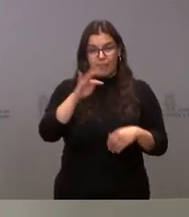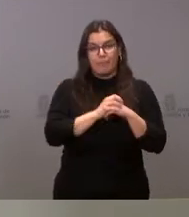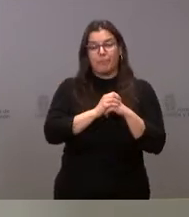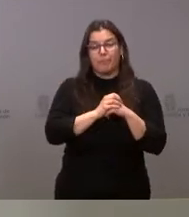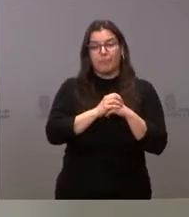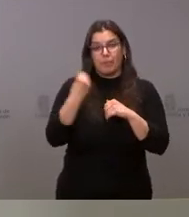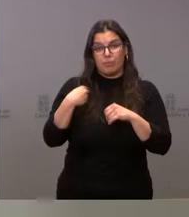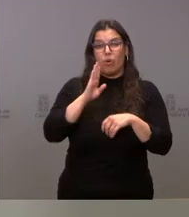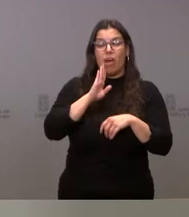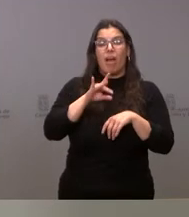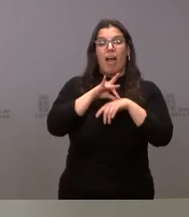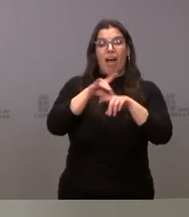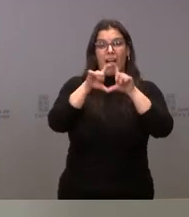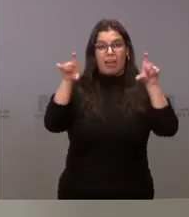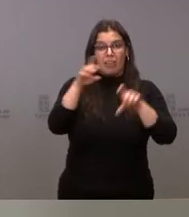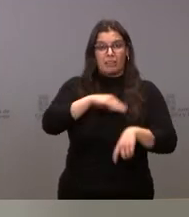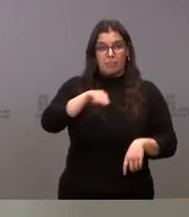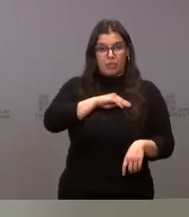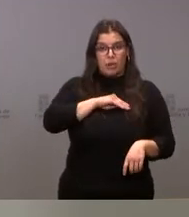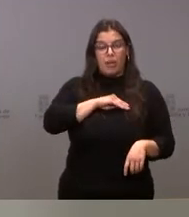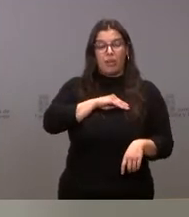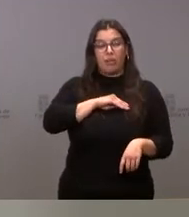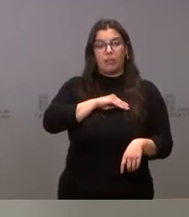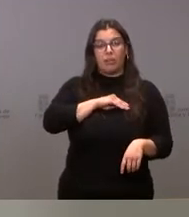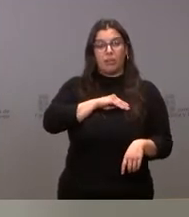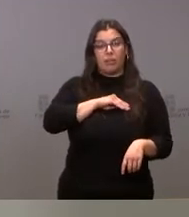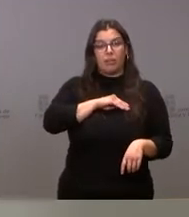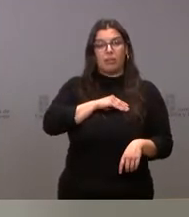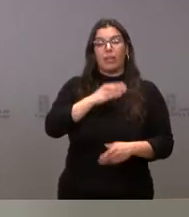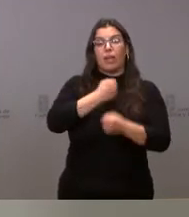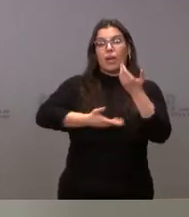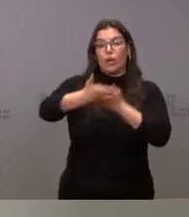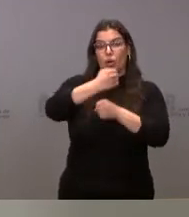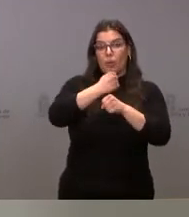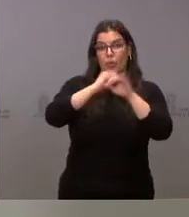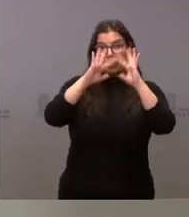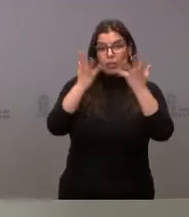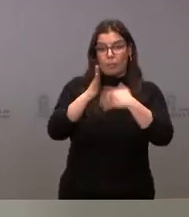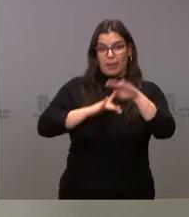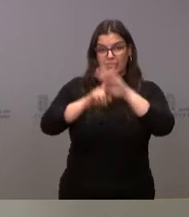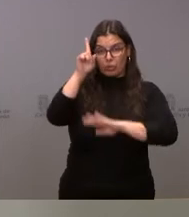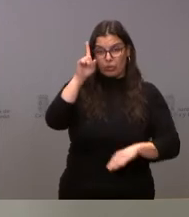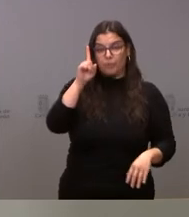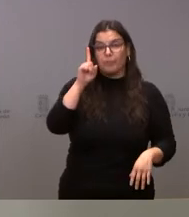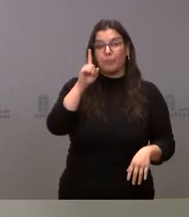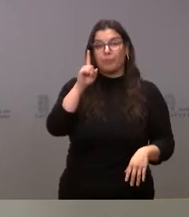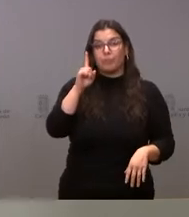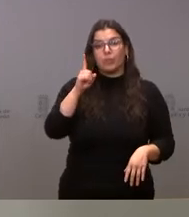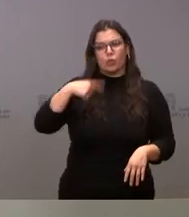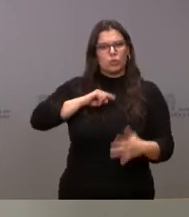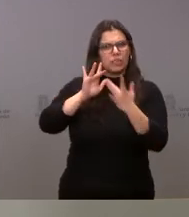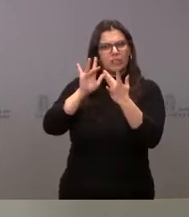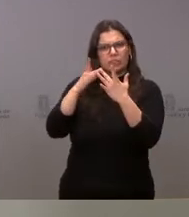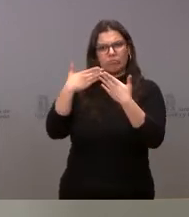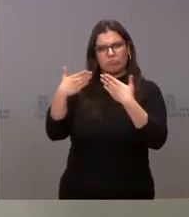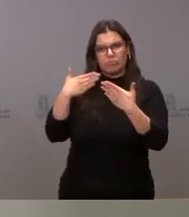con la Agencia Española de Cooperación Internacional de Desarrollo, con la cual estamos muy en contacto